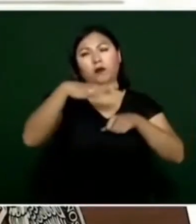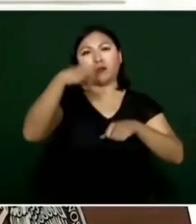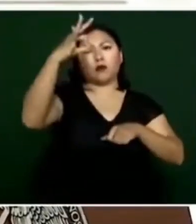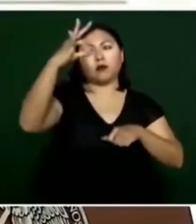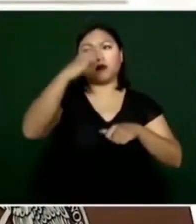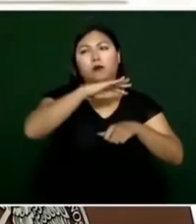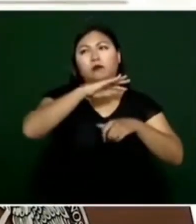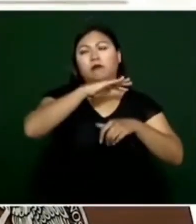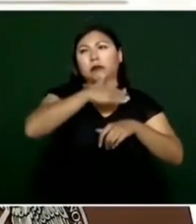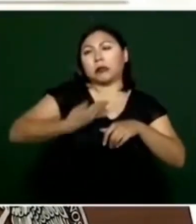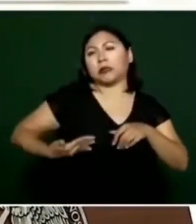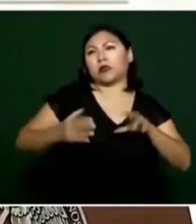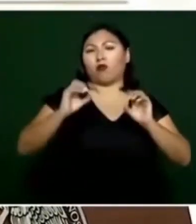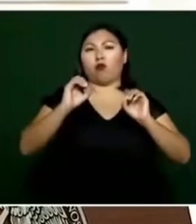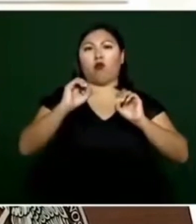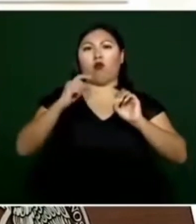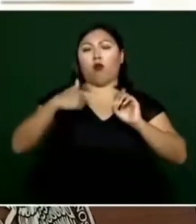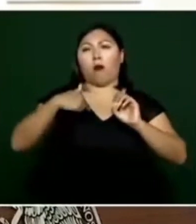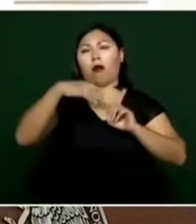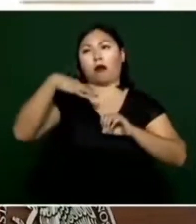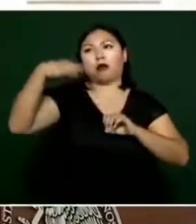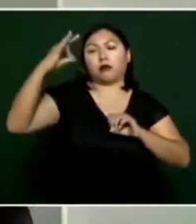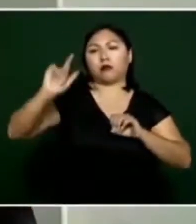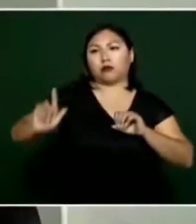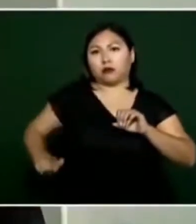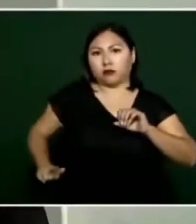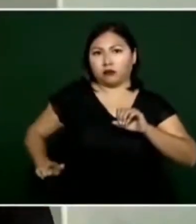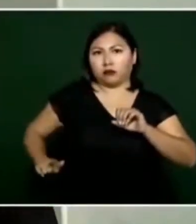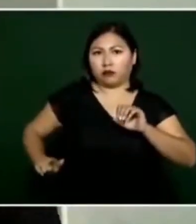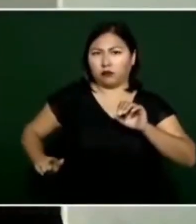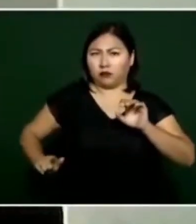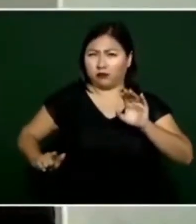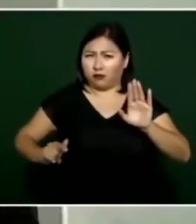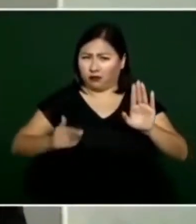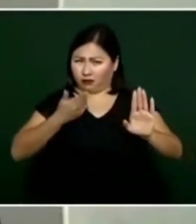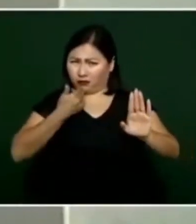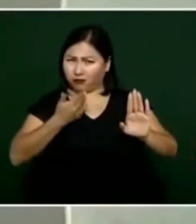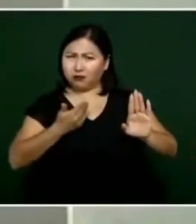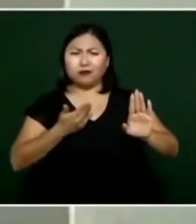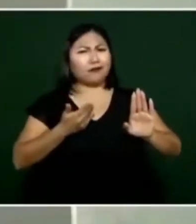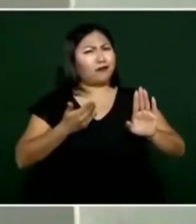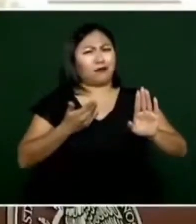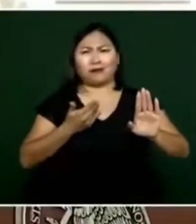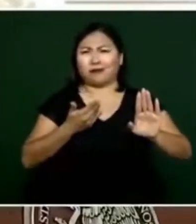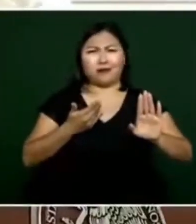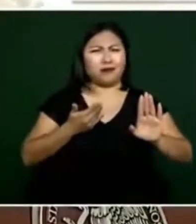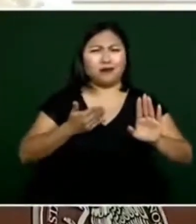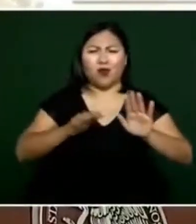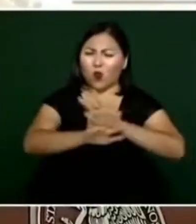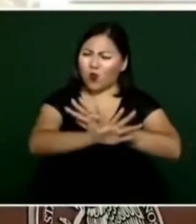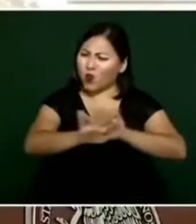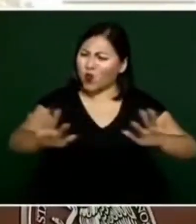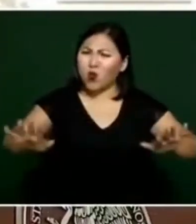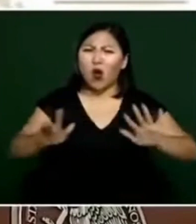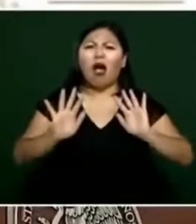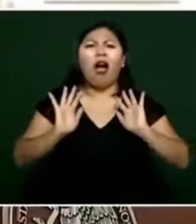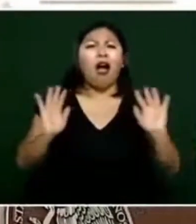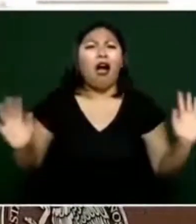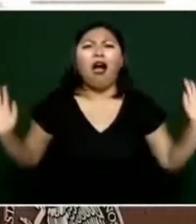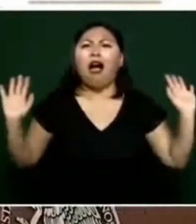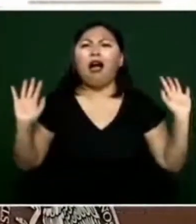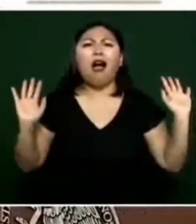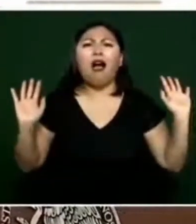materiales de construcción pollos patos chivos borregos puercos cochinos marranos